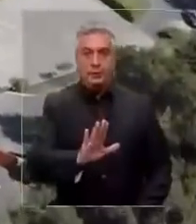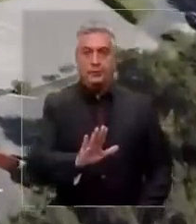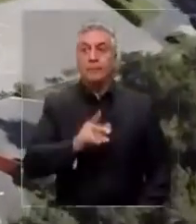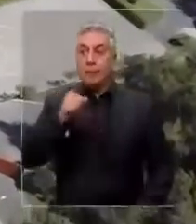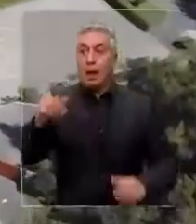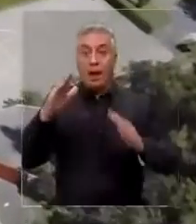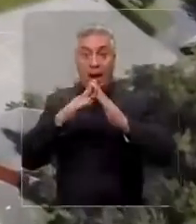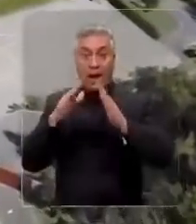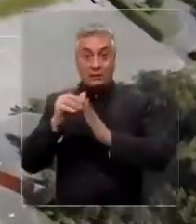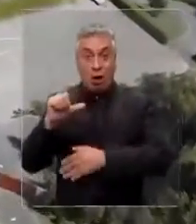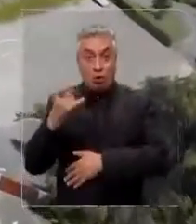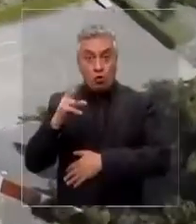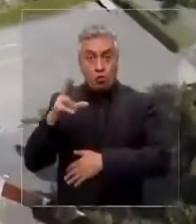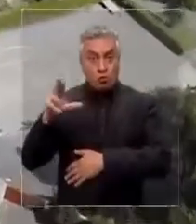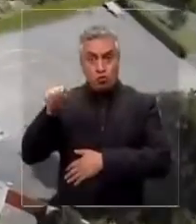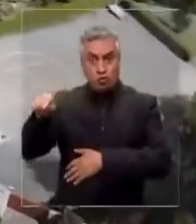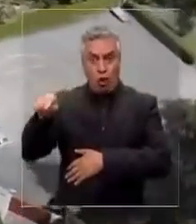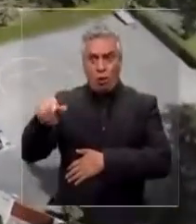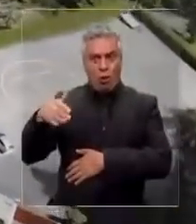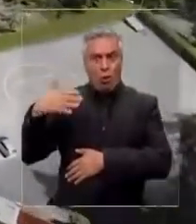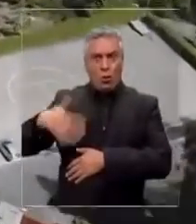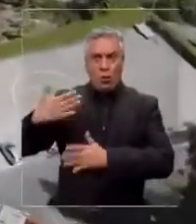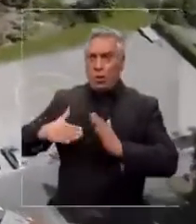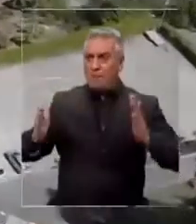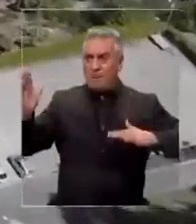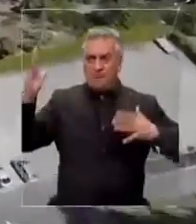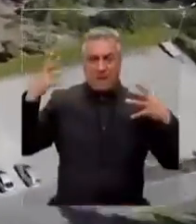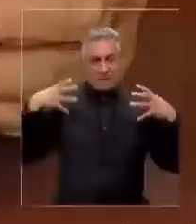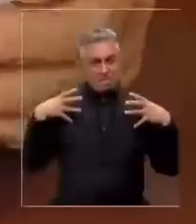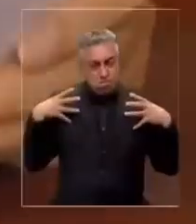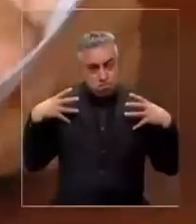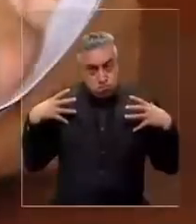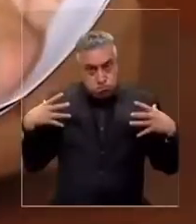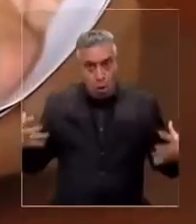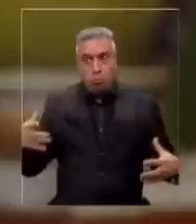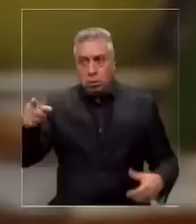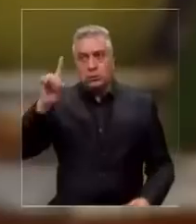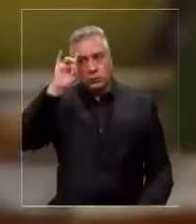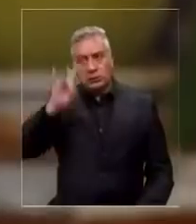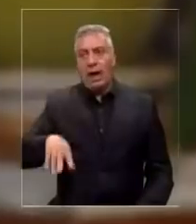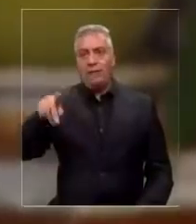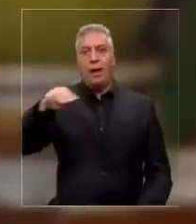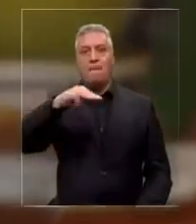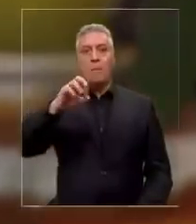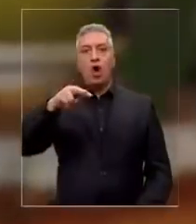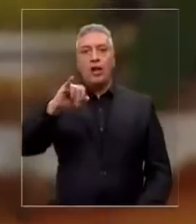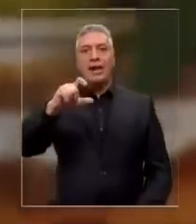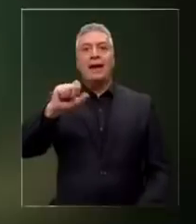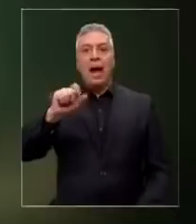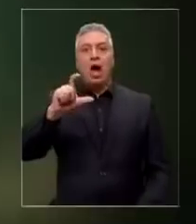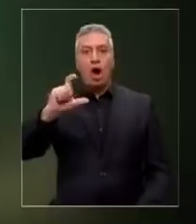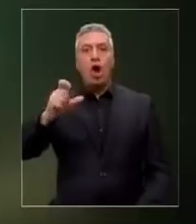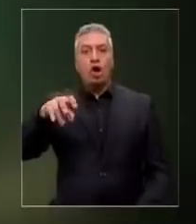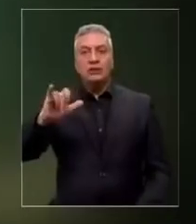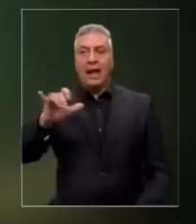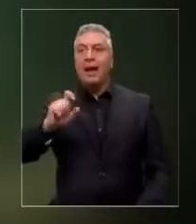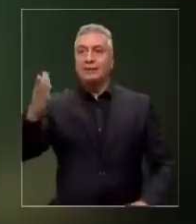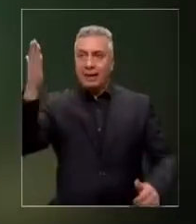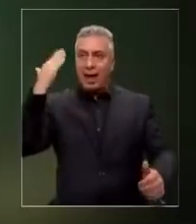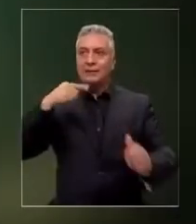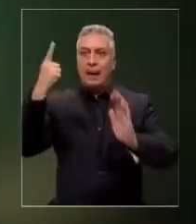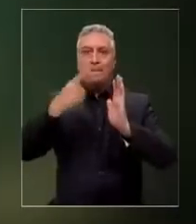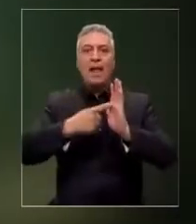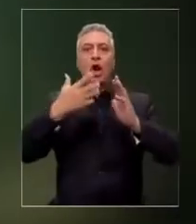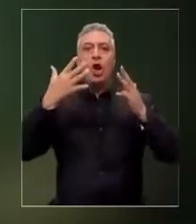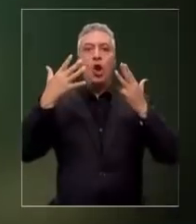casa de Locurro, cuyas dependencias y construcciones son enormes. Y él lo sabe Mónica González, quien a través de un reportaje publicado en